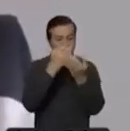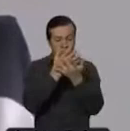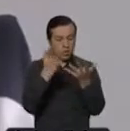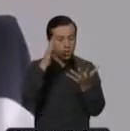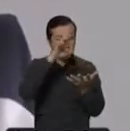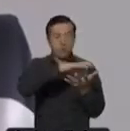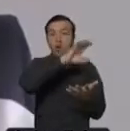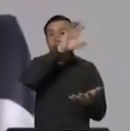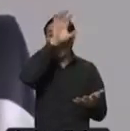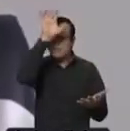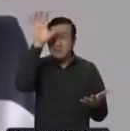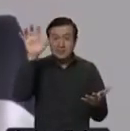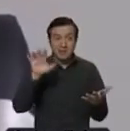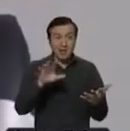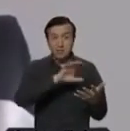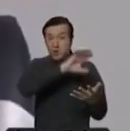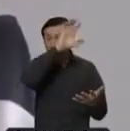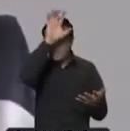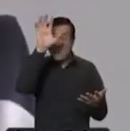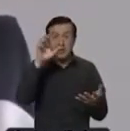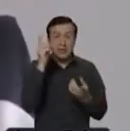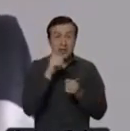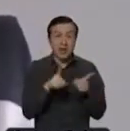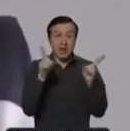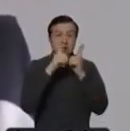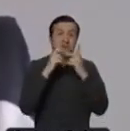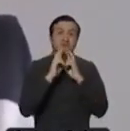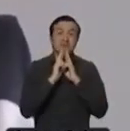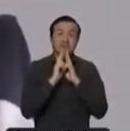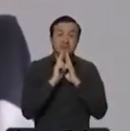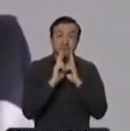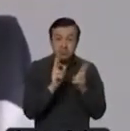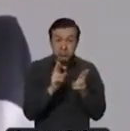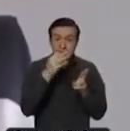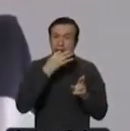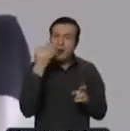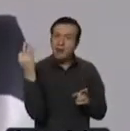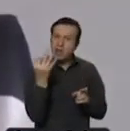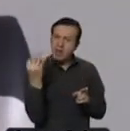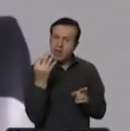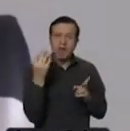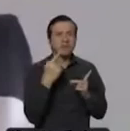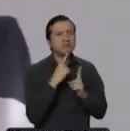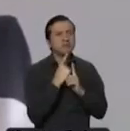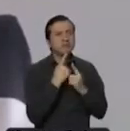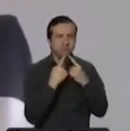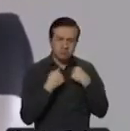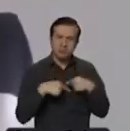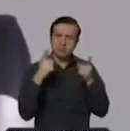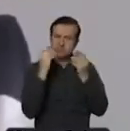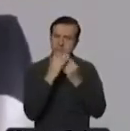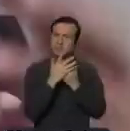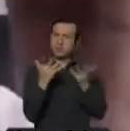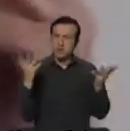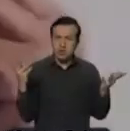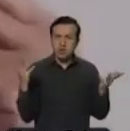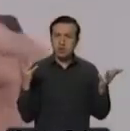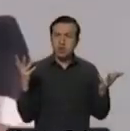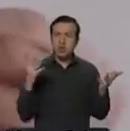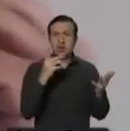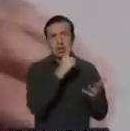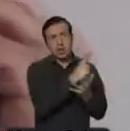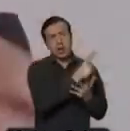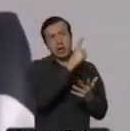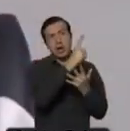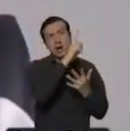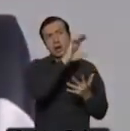provincias son los casos reales y efectivos que tenemos en cada